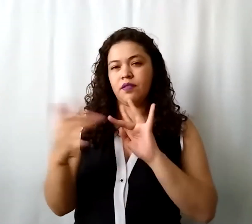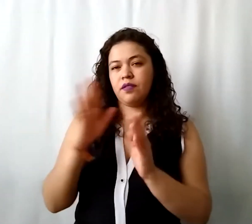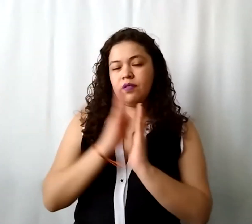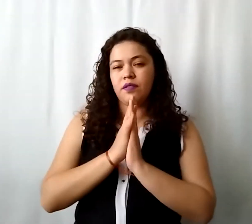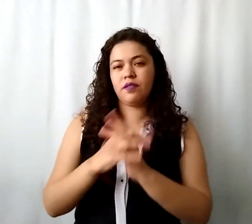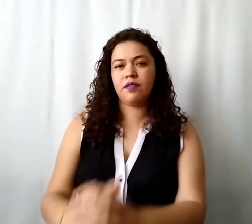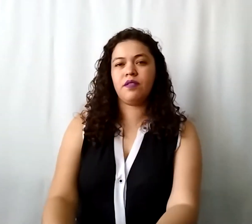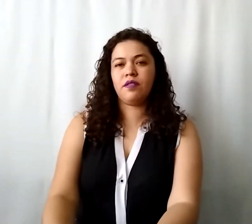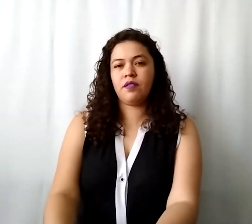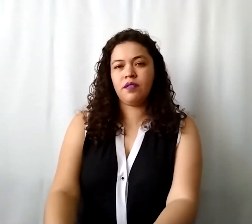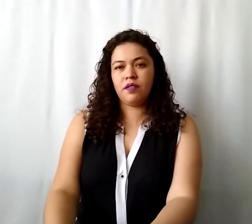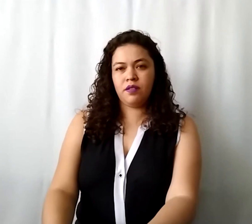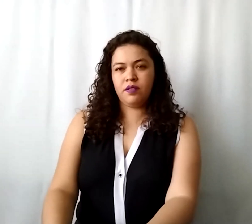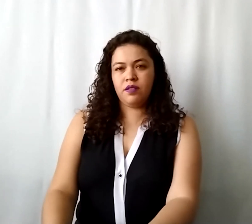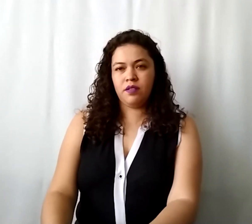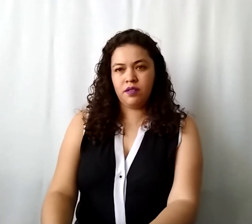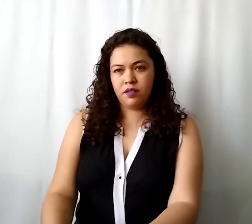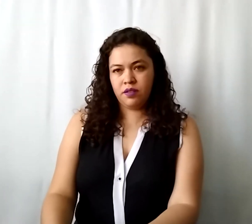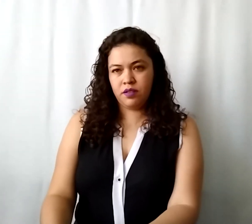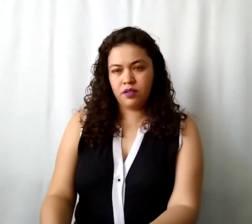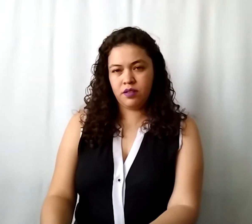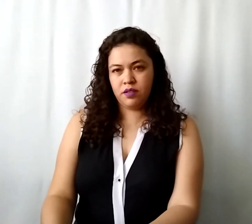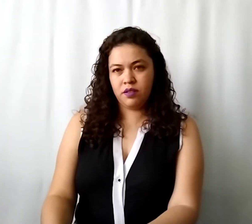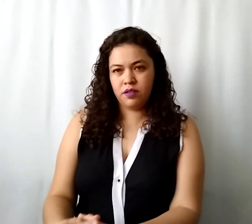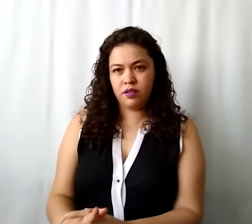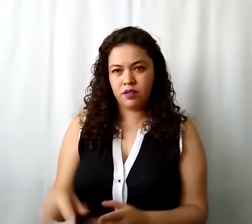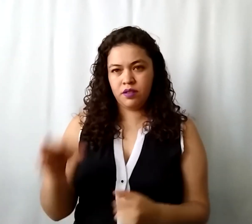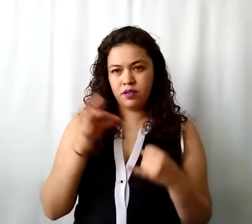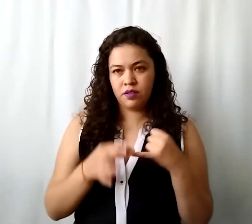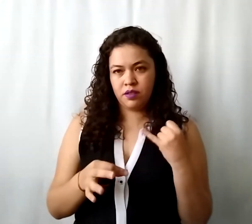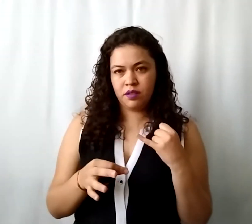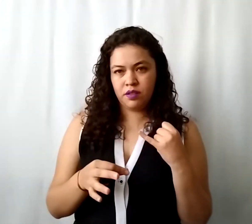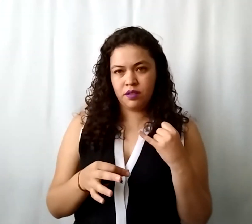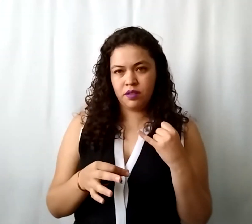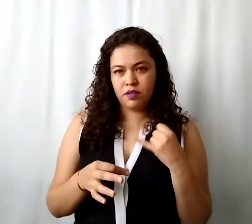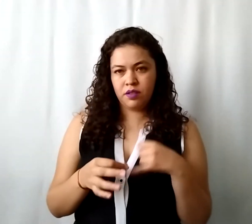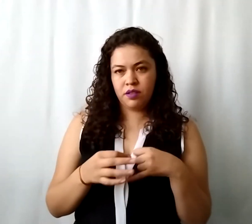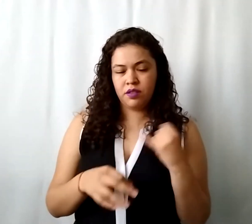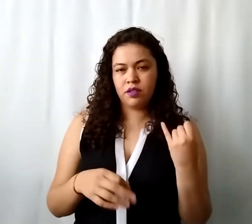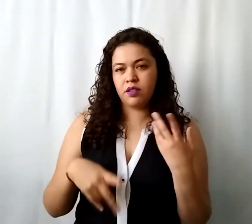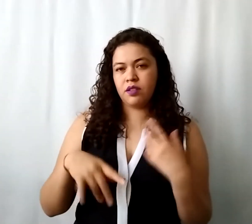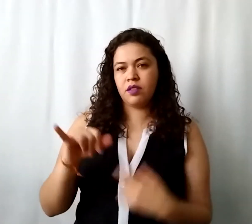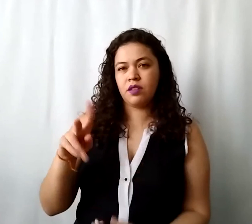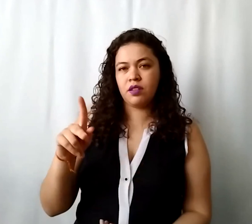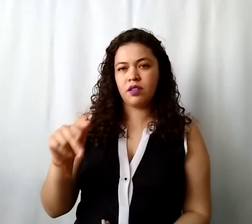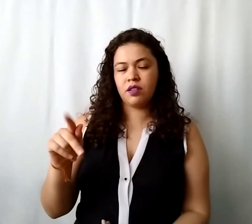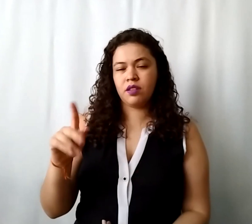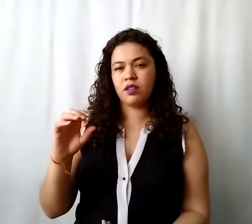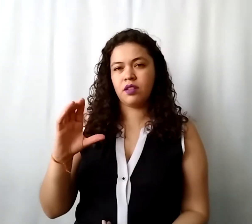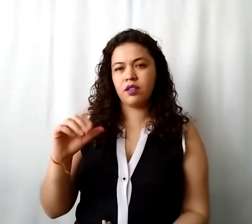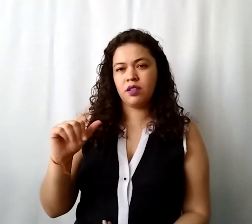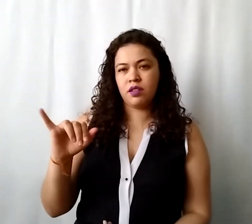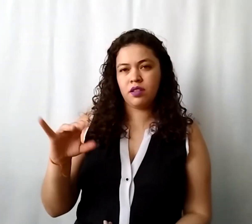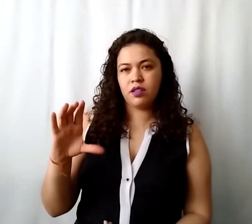bien una última de Lisbeth Rodríguez Cantero dice si otorgamos donativos a IAP y a HACES ¿las